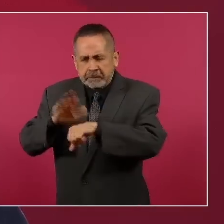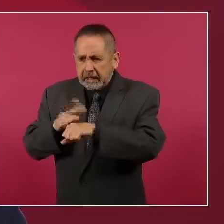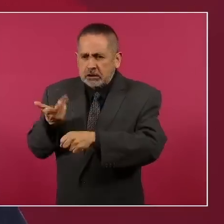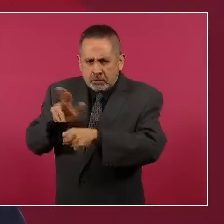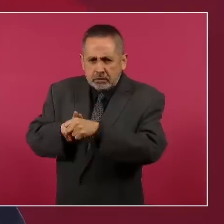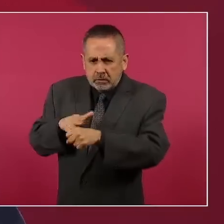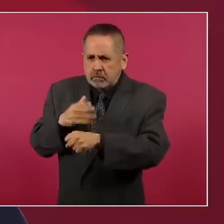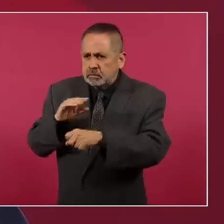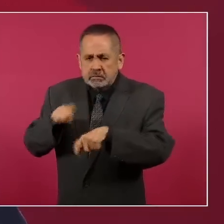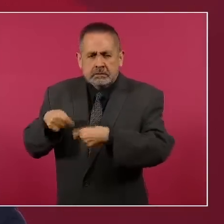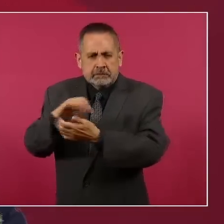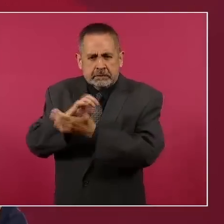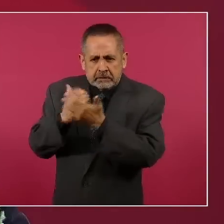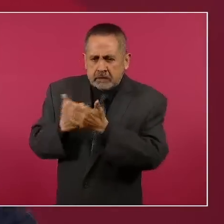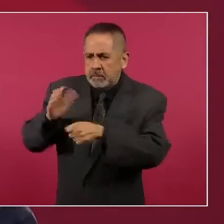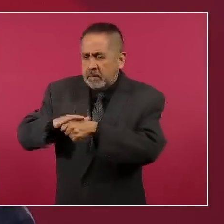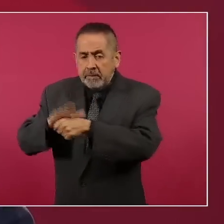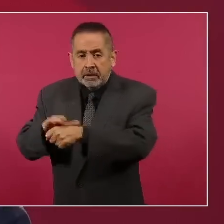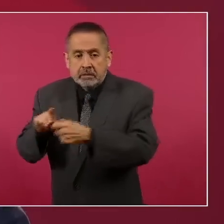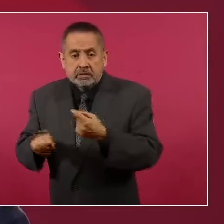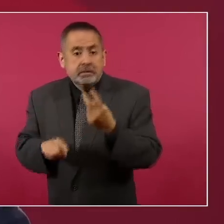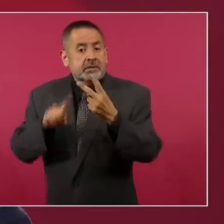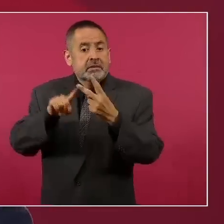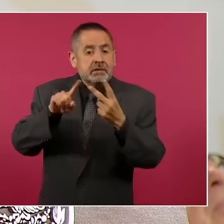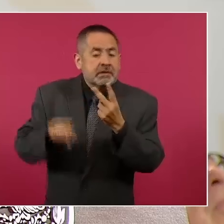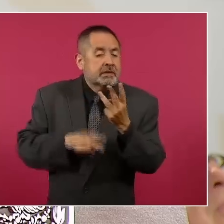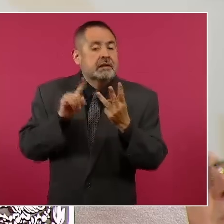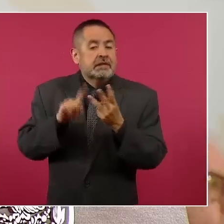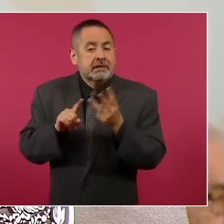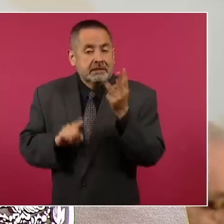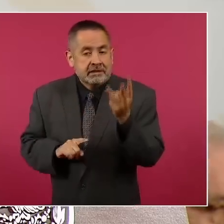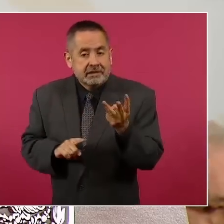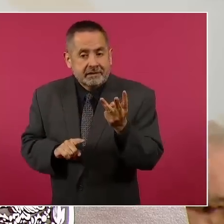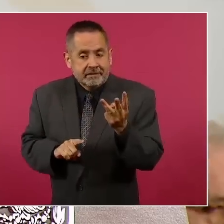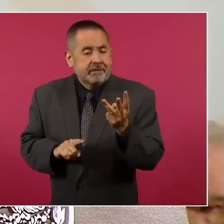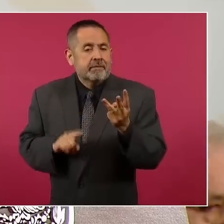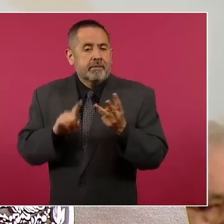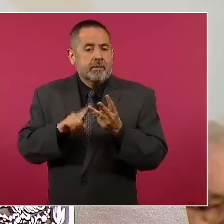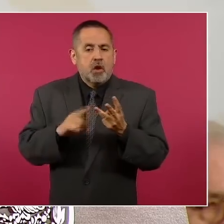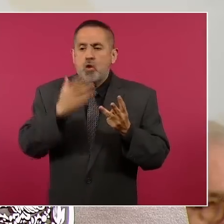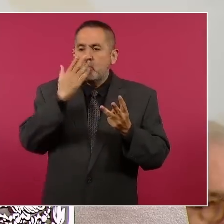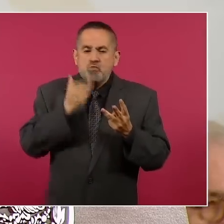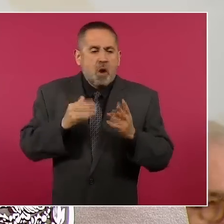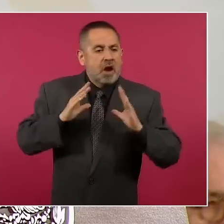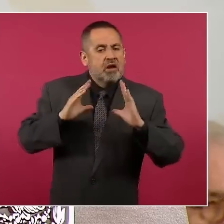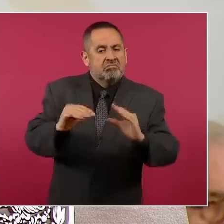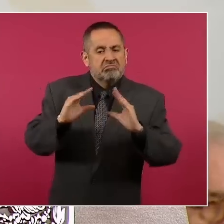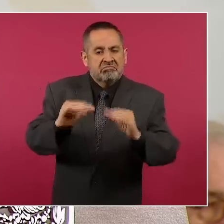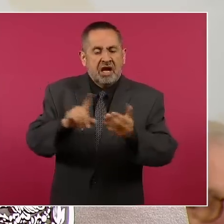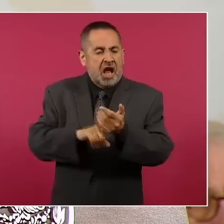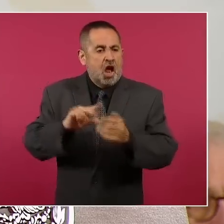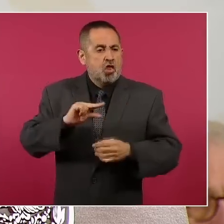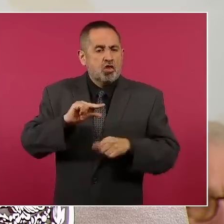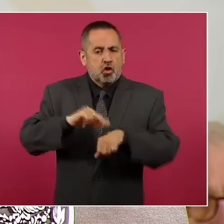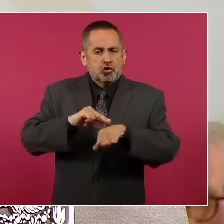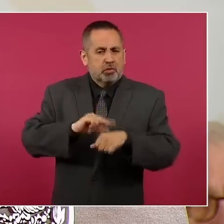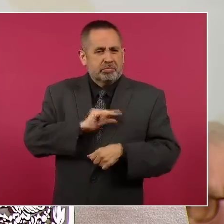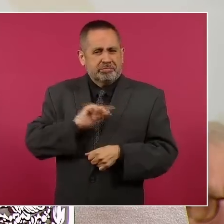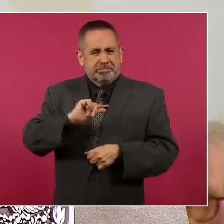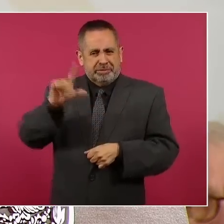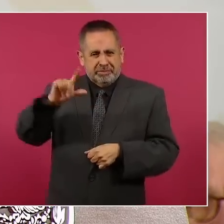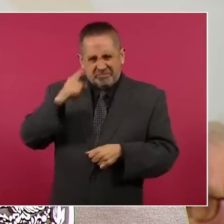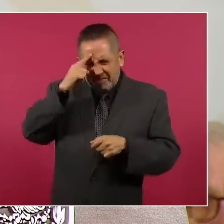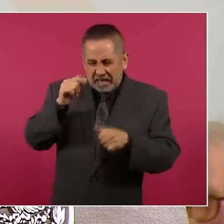contrataciones de personal médico. Porque ese es el tercer elemento, la falta de formación de médicos especialistas en